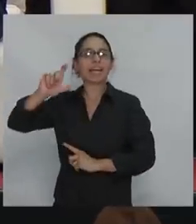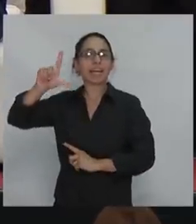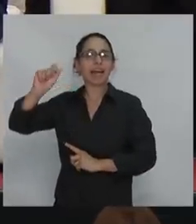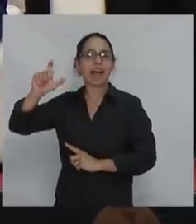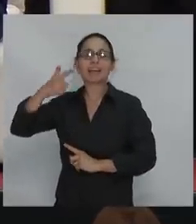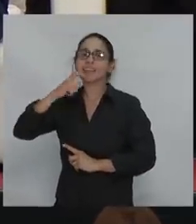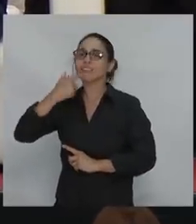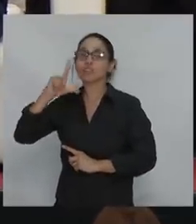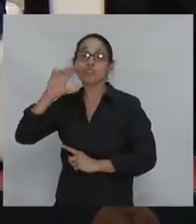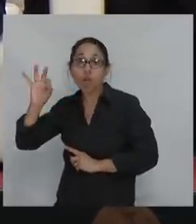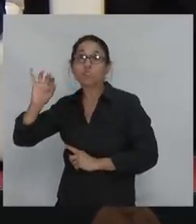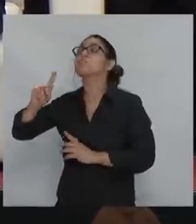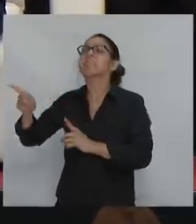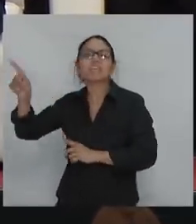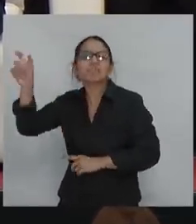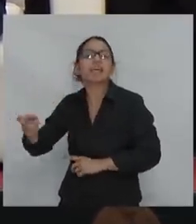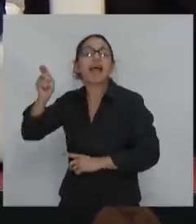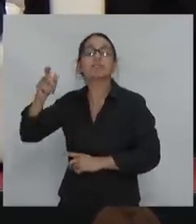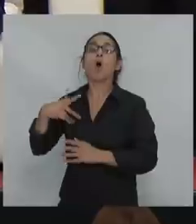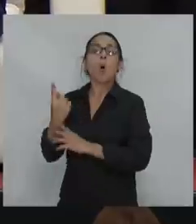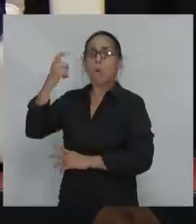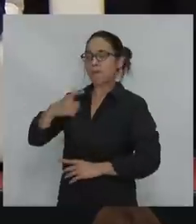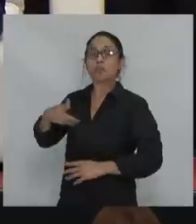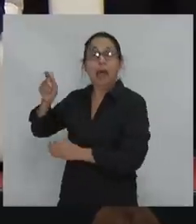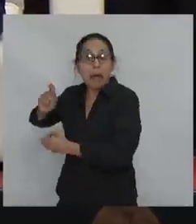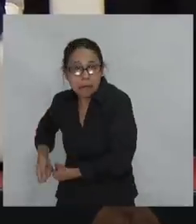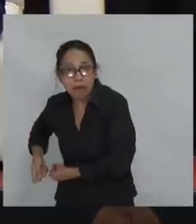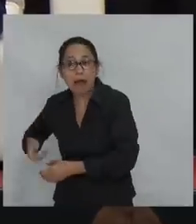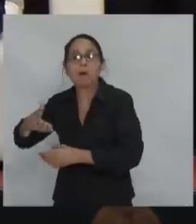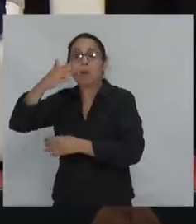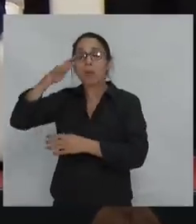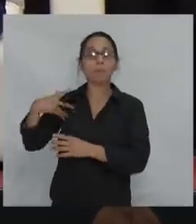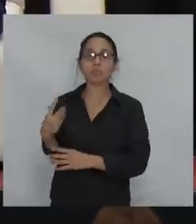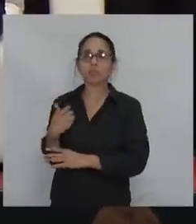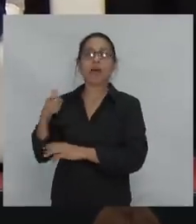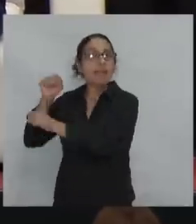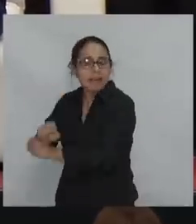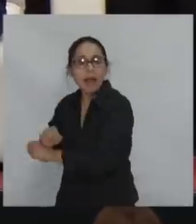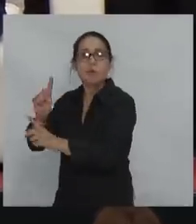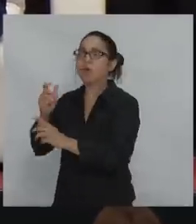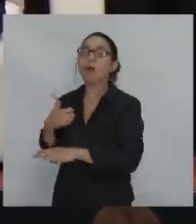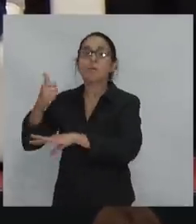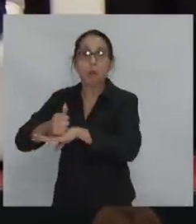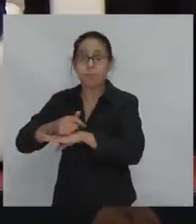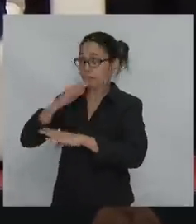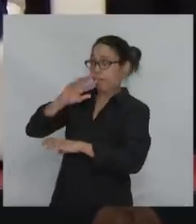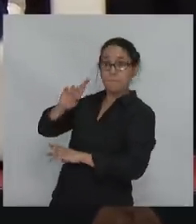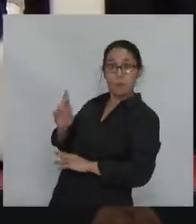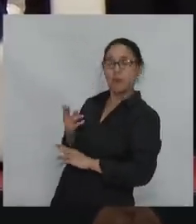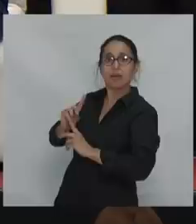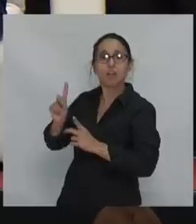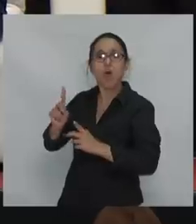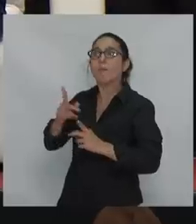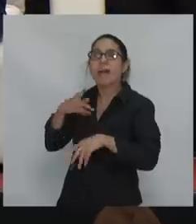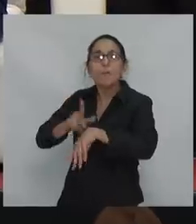que era un esclavo que se había levantado y, en vez de ser crucificado, lo mandan a galeras. Pero, como se ponen de